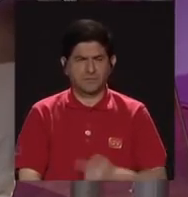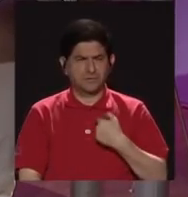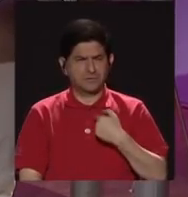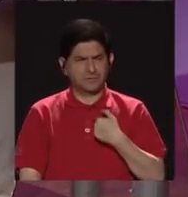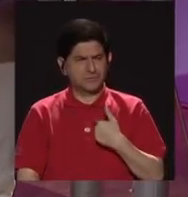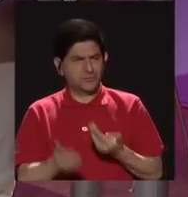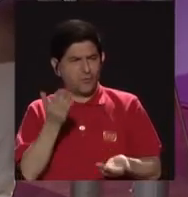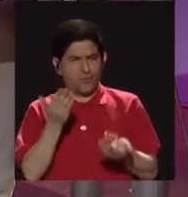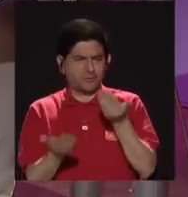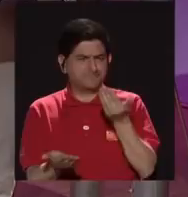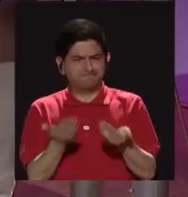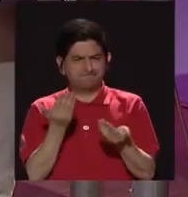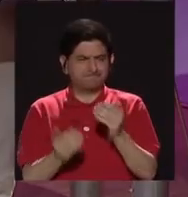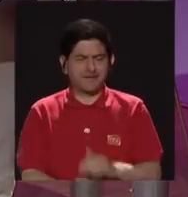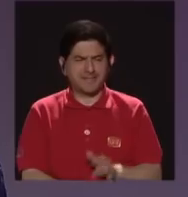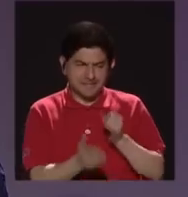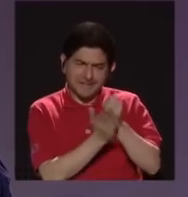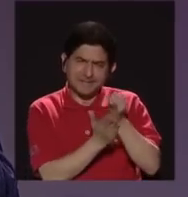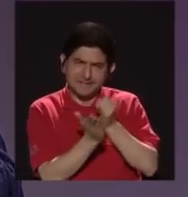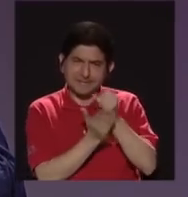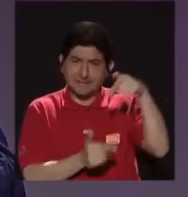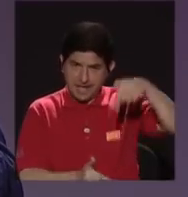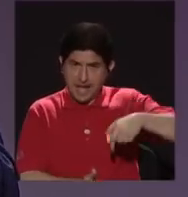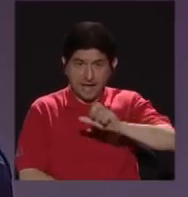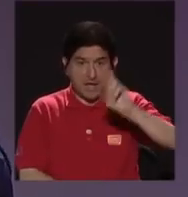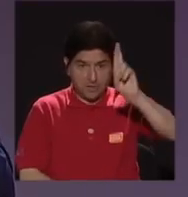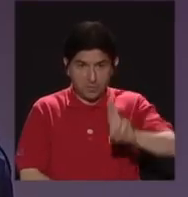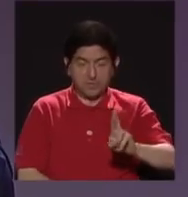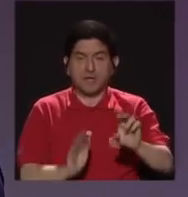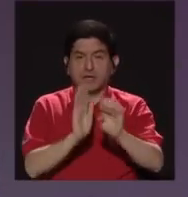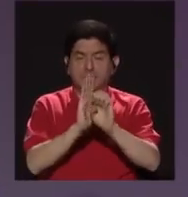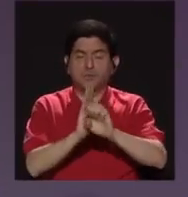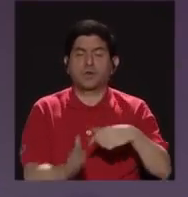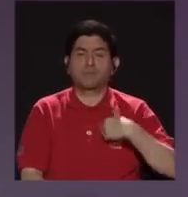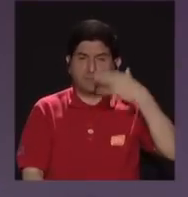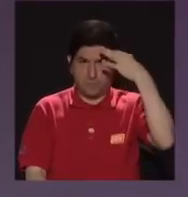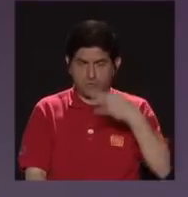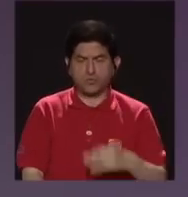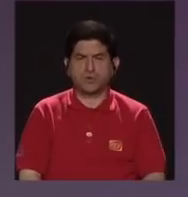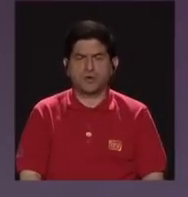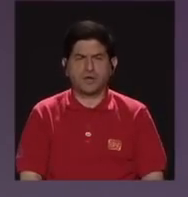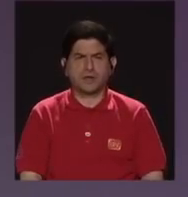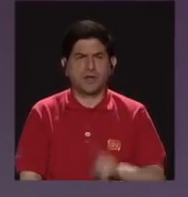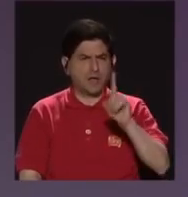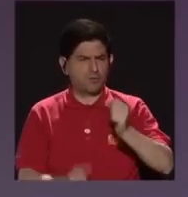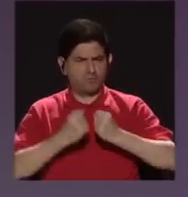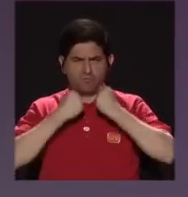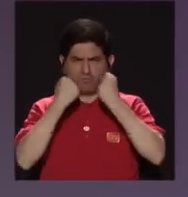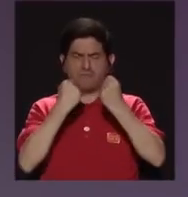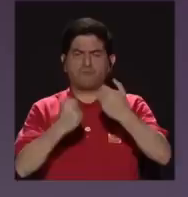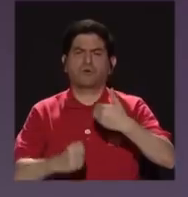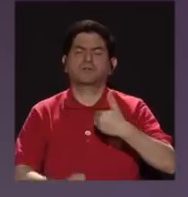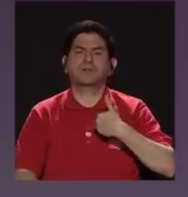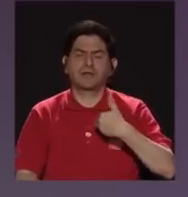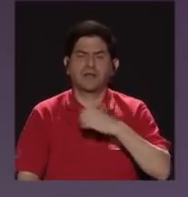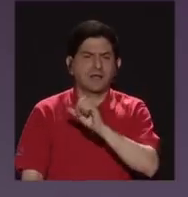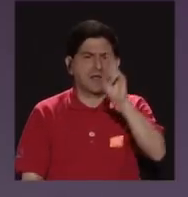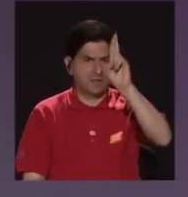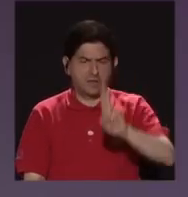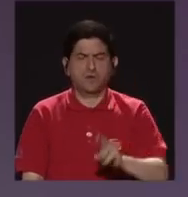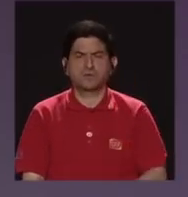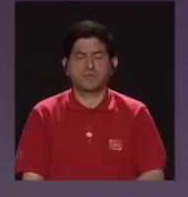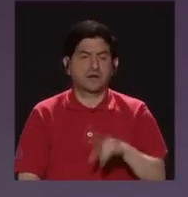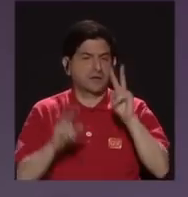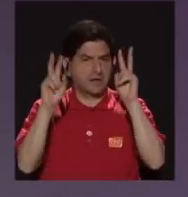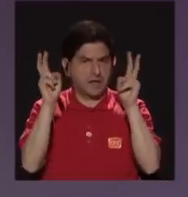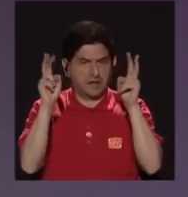he podido investigar aquí en Costa Rica, por ejemplo, creo que una de las grandes fortalezas que tiene Costa Rica en